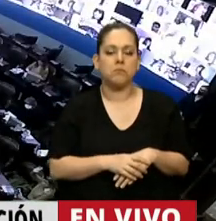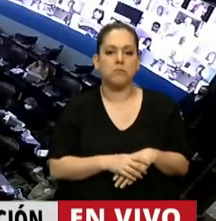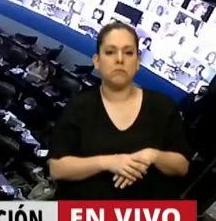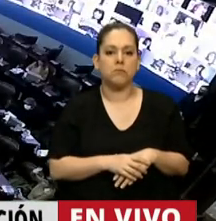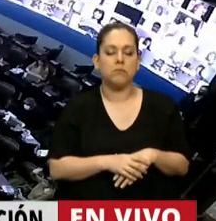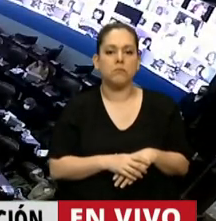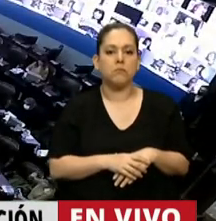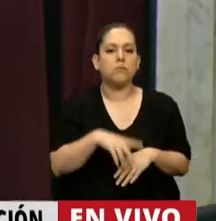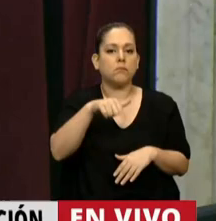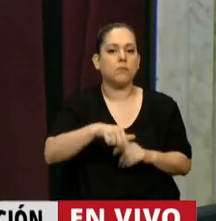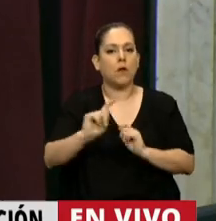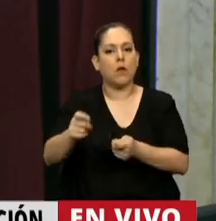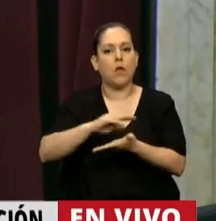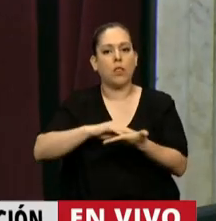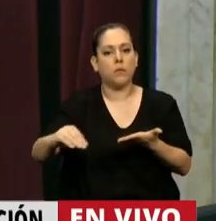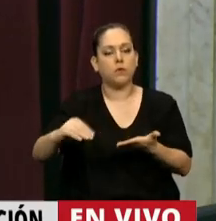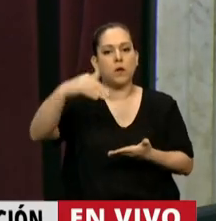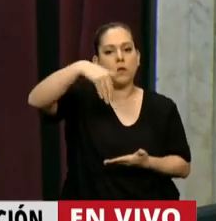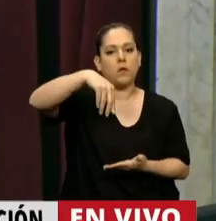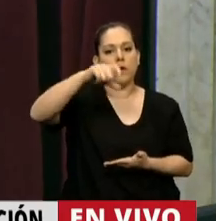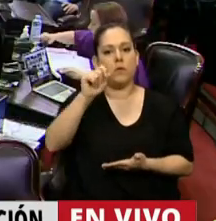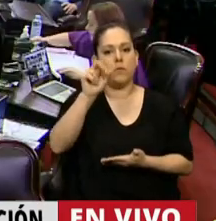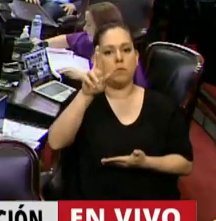Tiene la palabra la diputada Cecilia Moró.